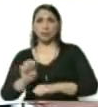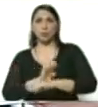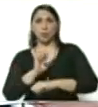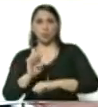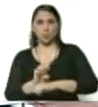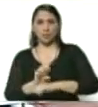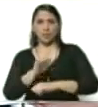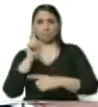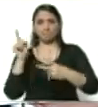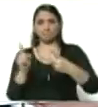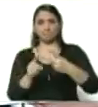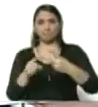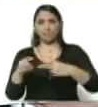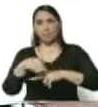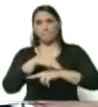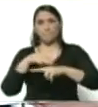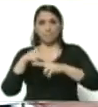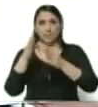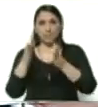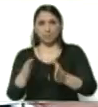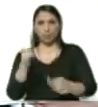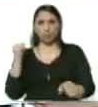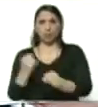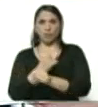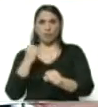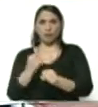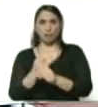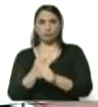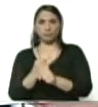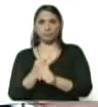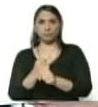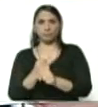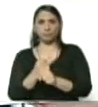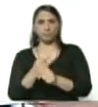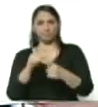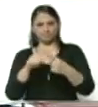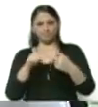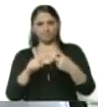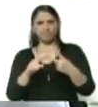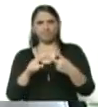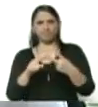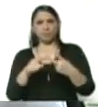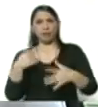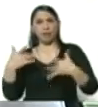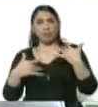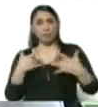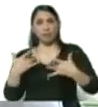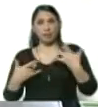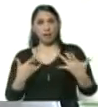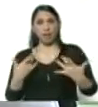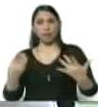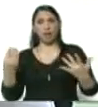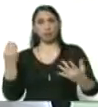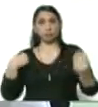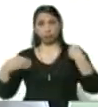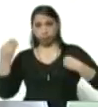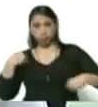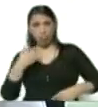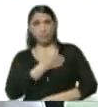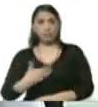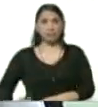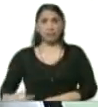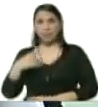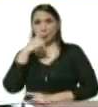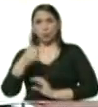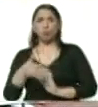como con el ministro del Trabajo, bueno, una actividad que nos ha llamado el presidente Nicolás Maduro,